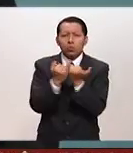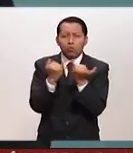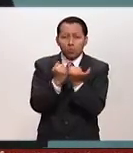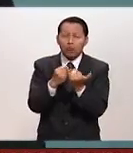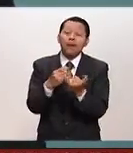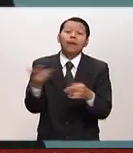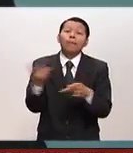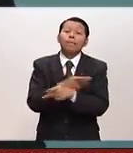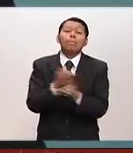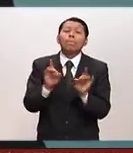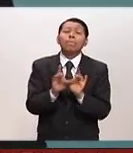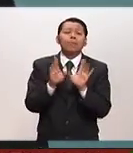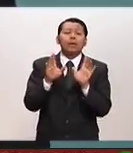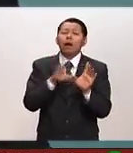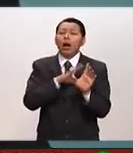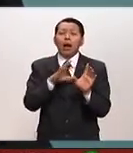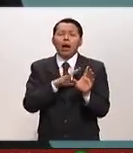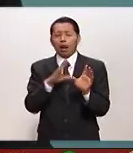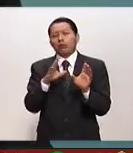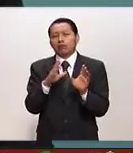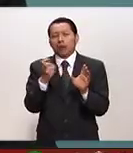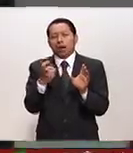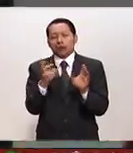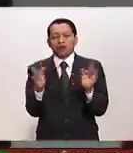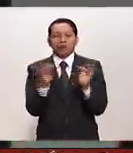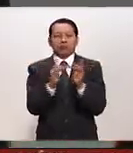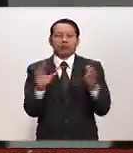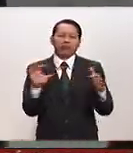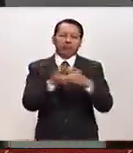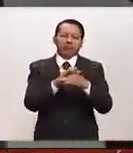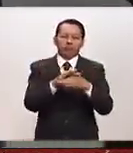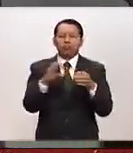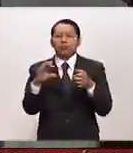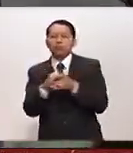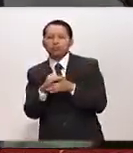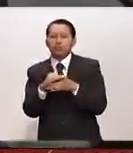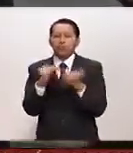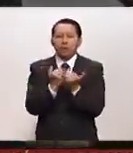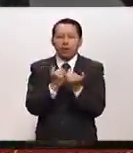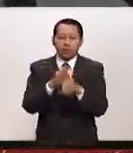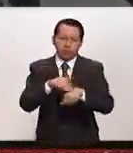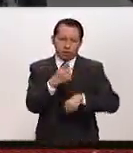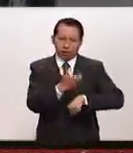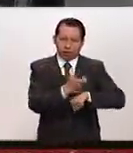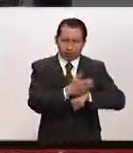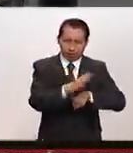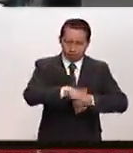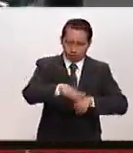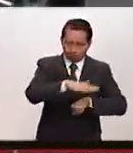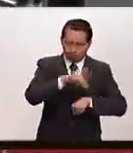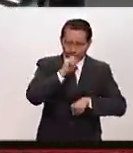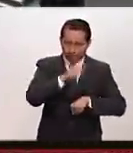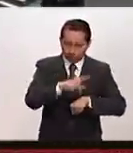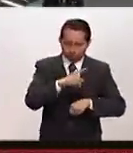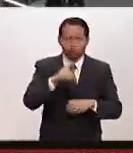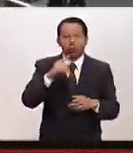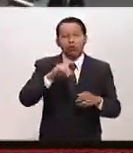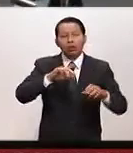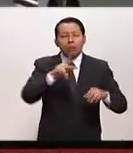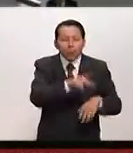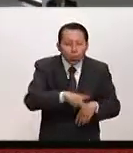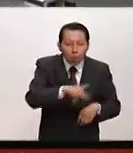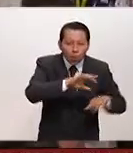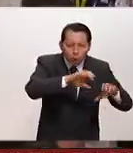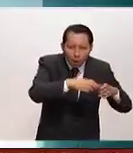sucesos que muchas personas no nos conectan, que están sucediendo, por lo menos en Estados Unidos, en materia étnica o en materia